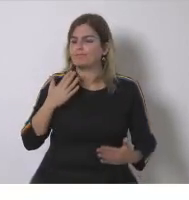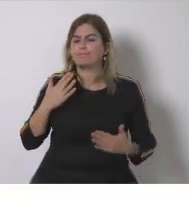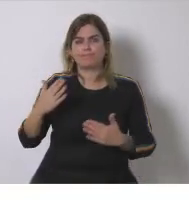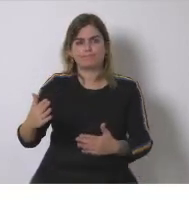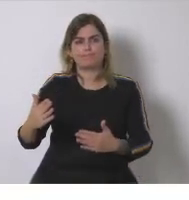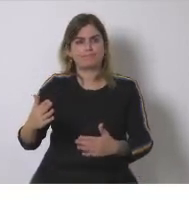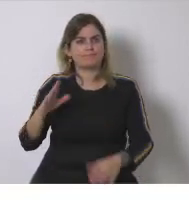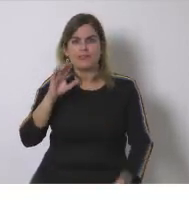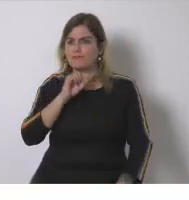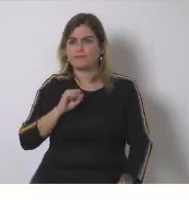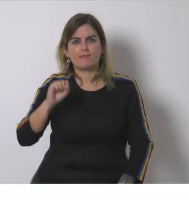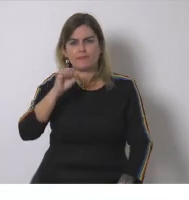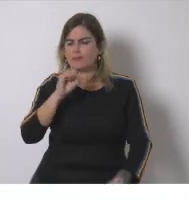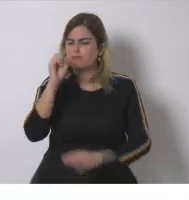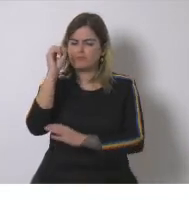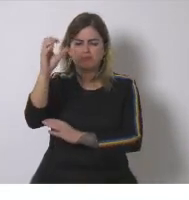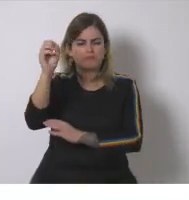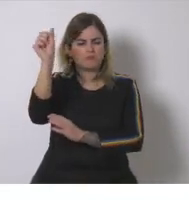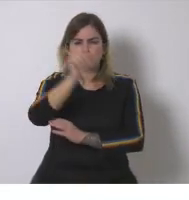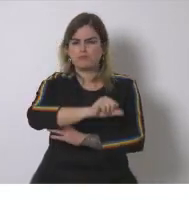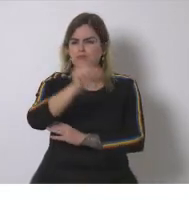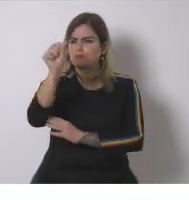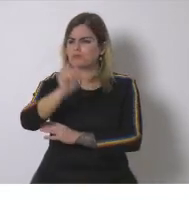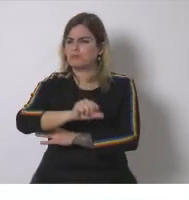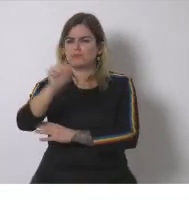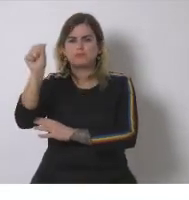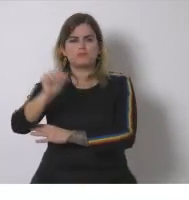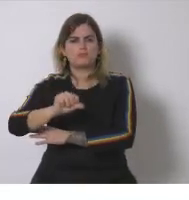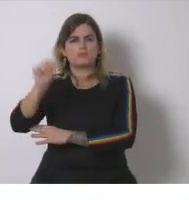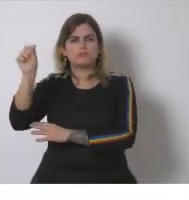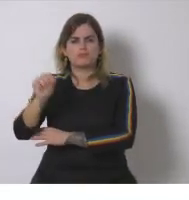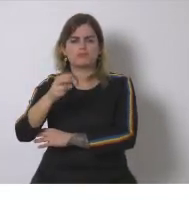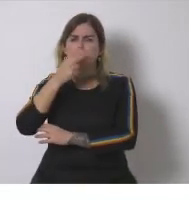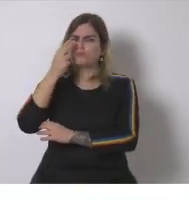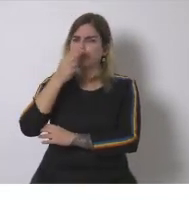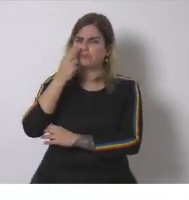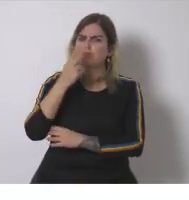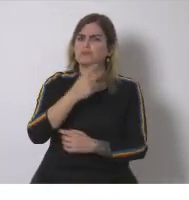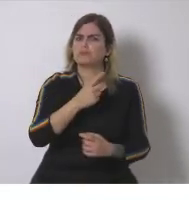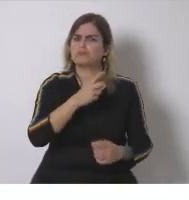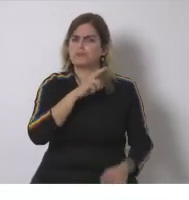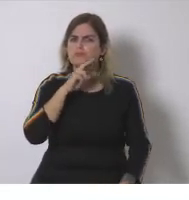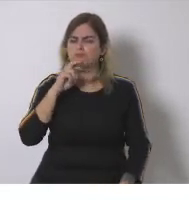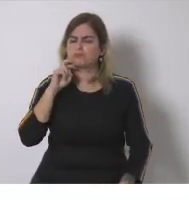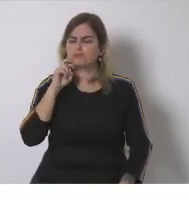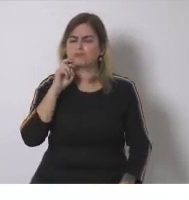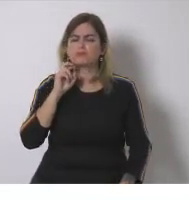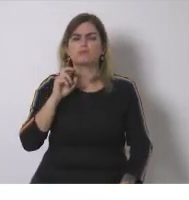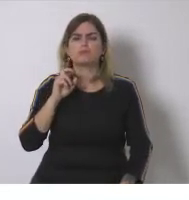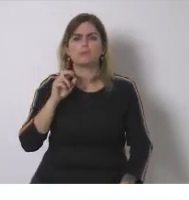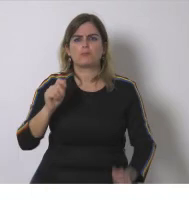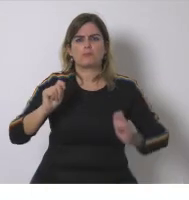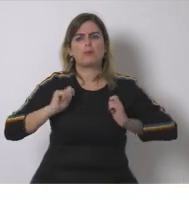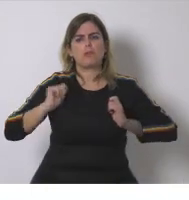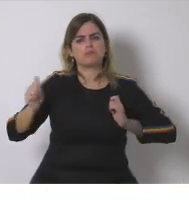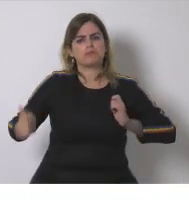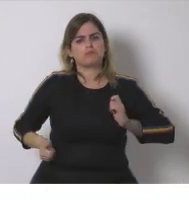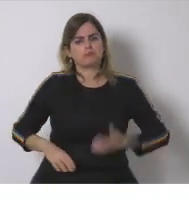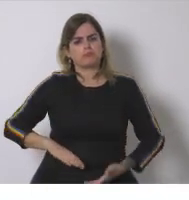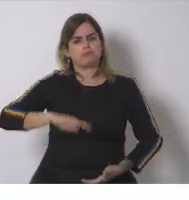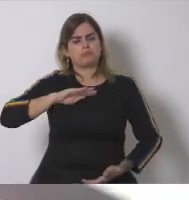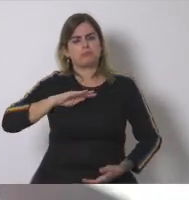por todas estas intervenciones tan necesarias y tan brillantes y tan